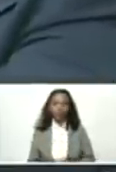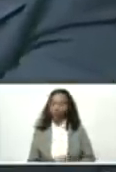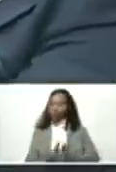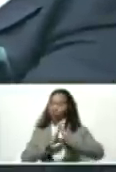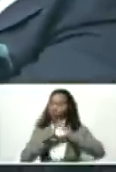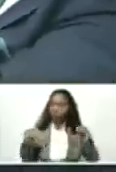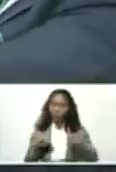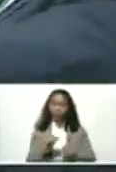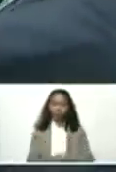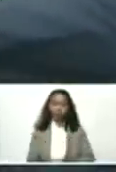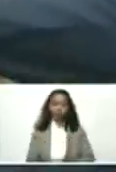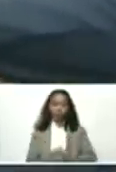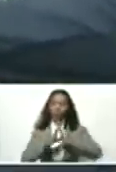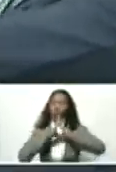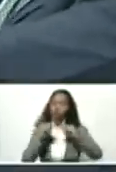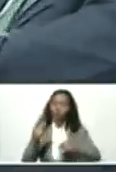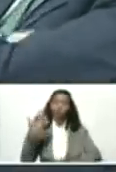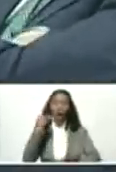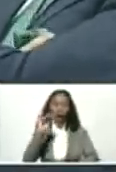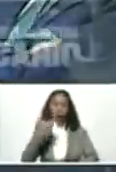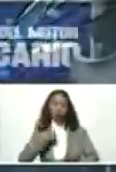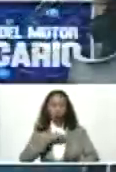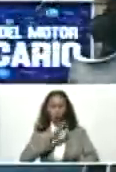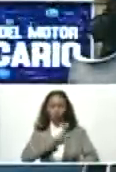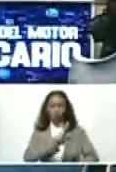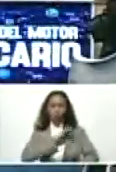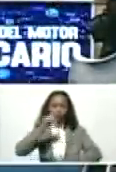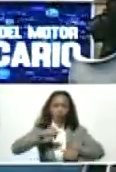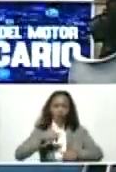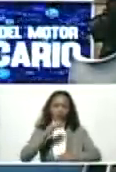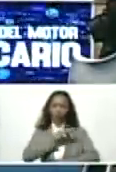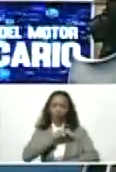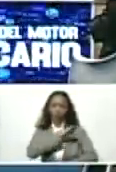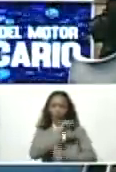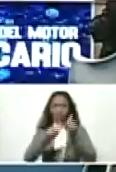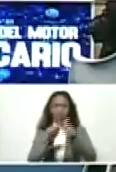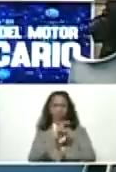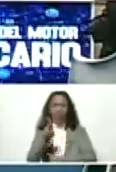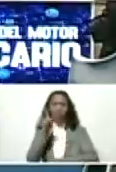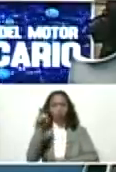Todo, todo lo tenemos, señora vicepresidenta. Usted lo sabe.